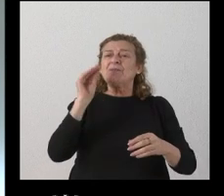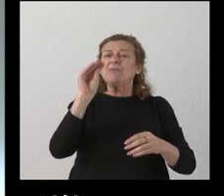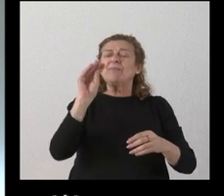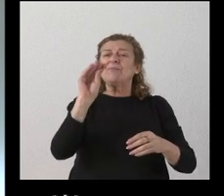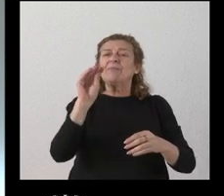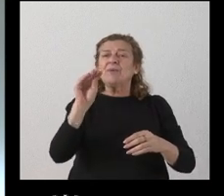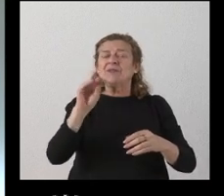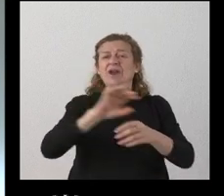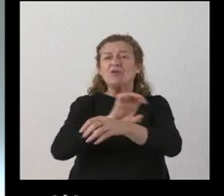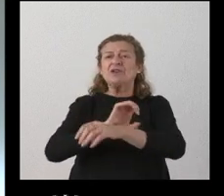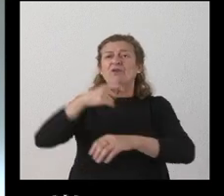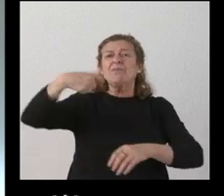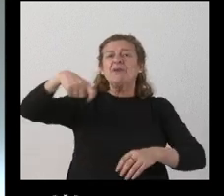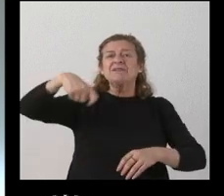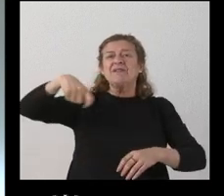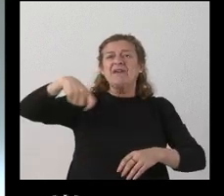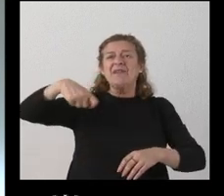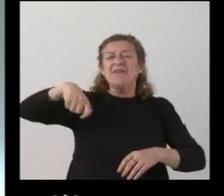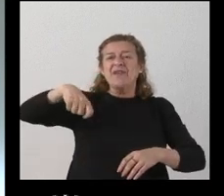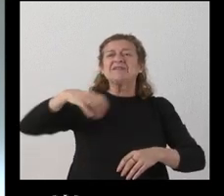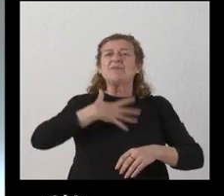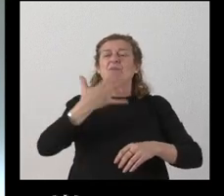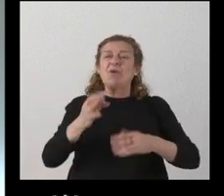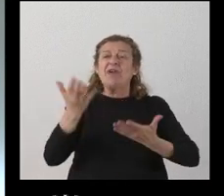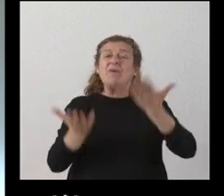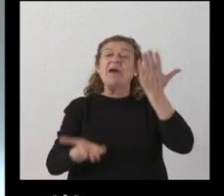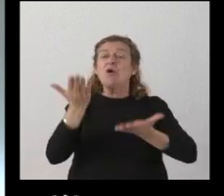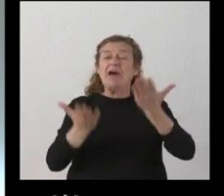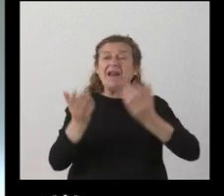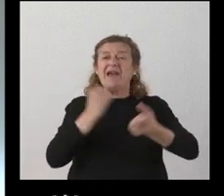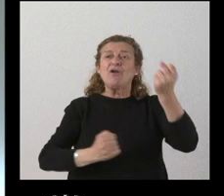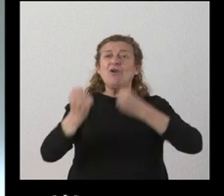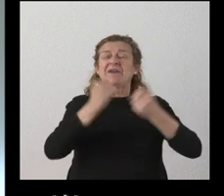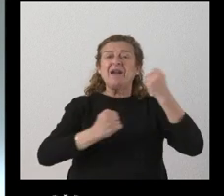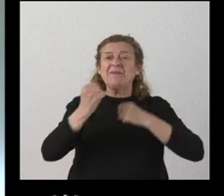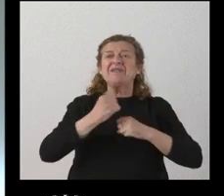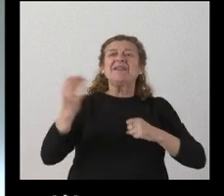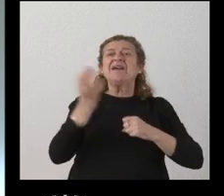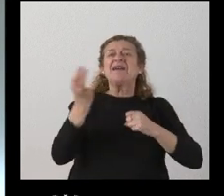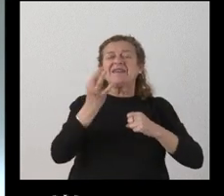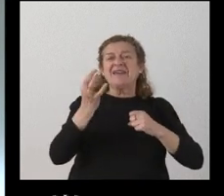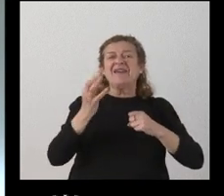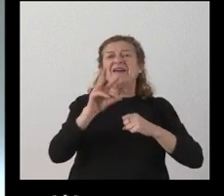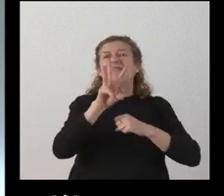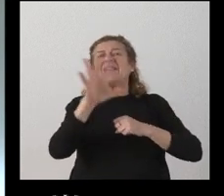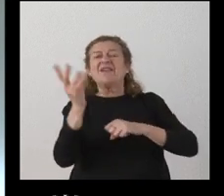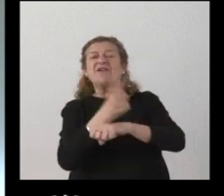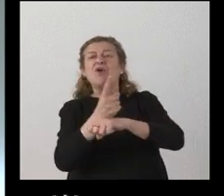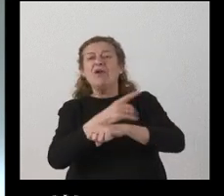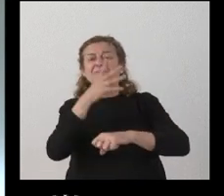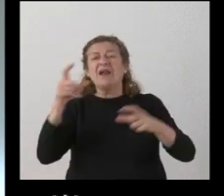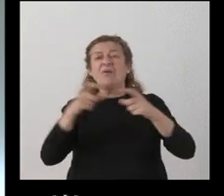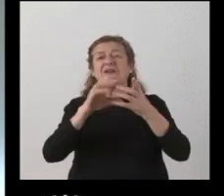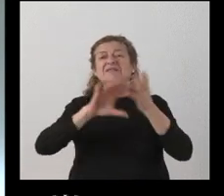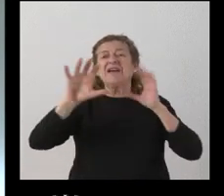de la Presidencia si nos puede valorar económicamente lo que supone la aplicación de la jornada de 35 horas para la Junta y si